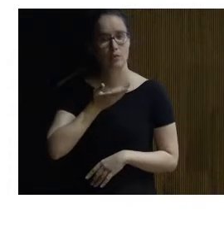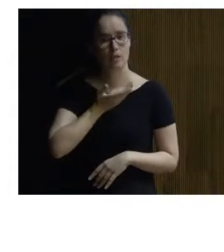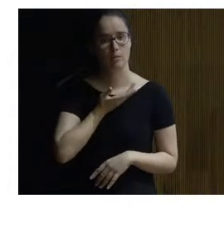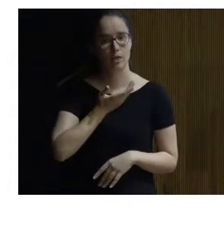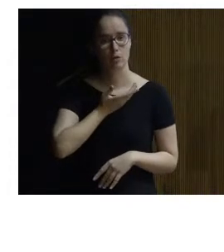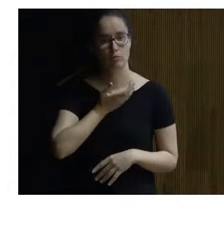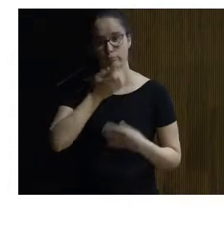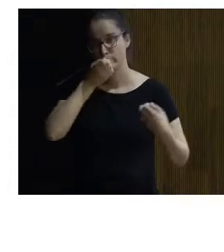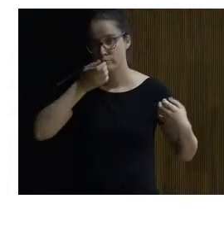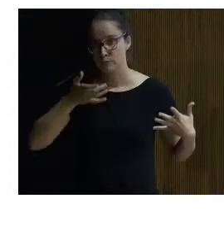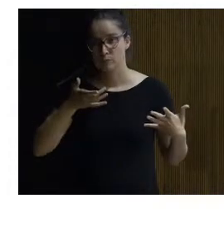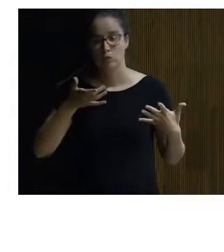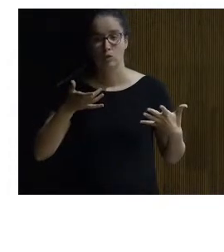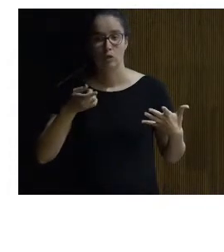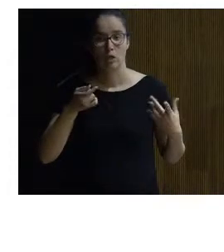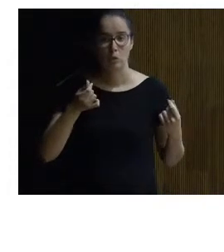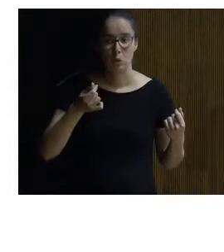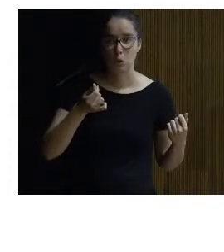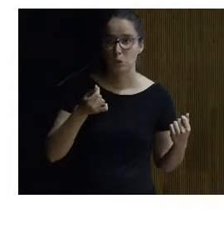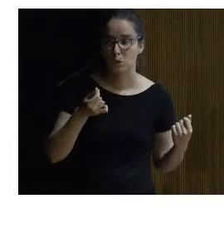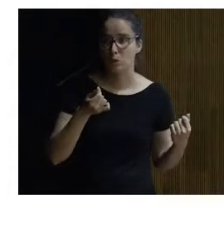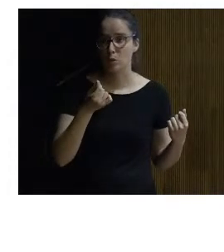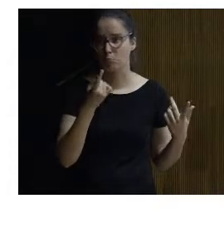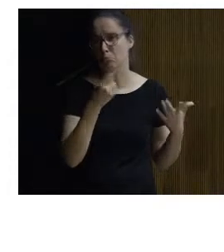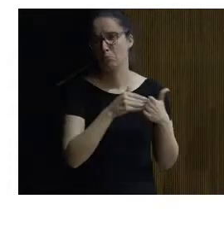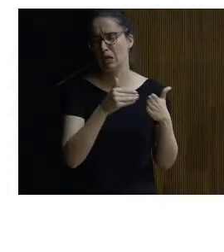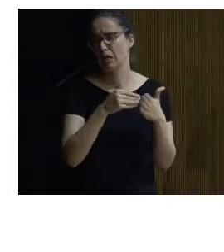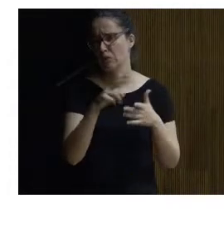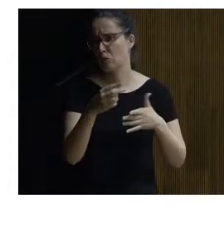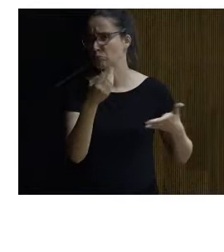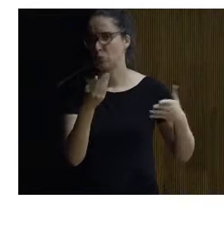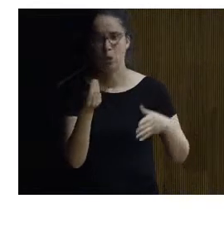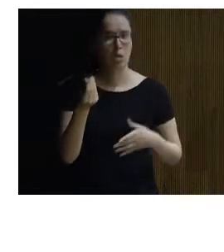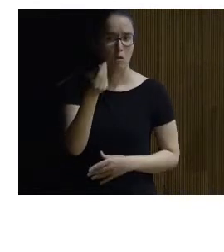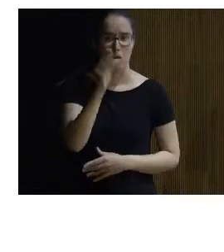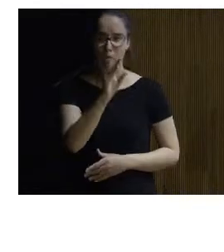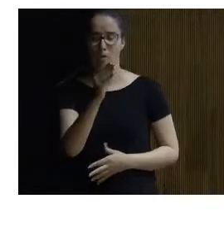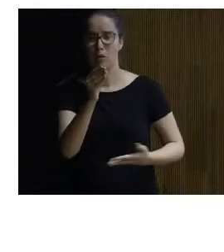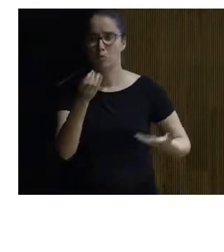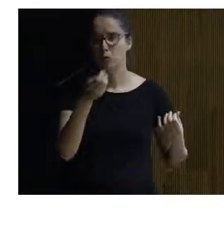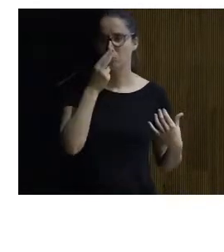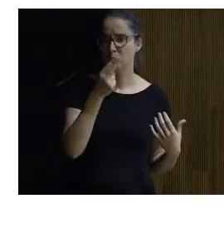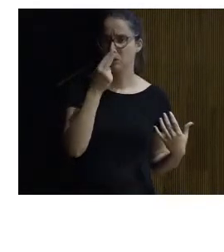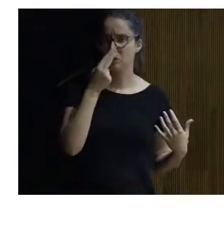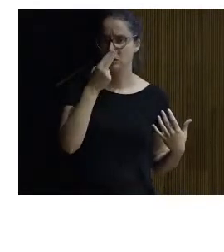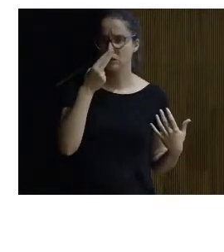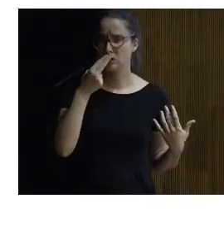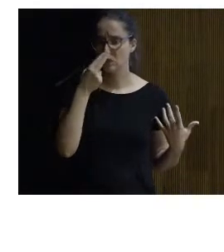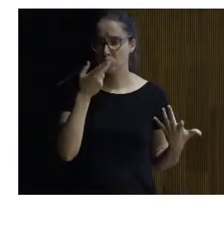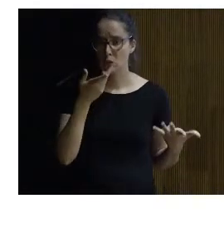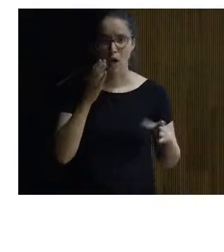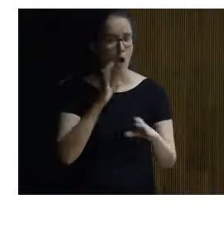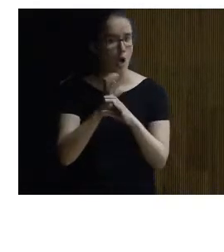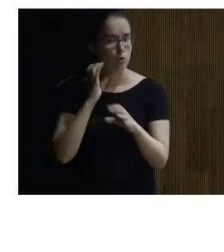por bueno pues tenía una partida ahí de unos miles de euros y como bueno pues la verdad es que las visitas ahora no es raro ver ahí pues